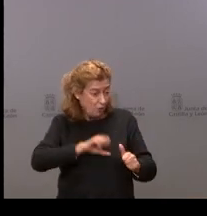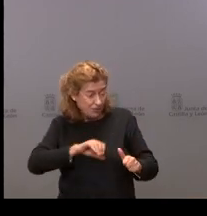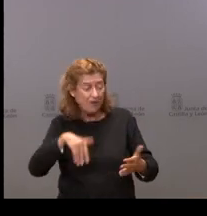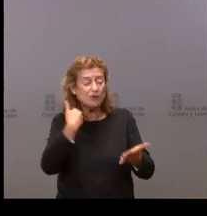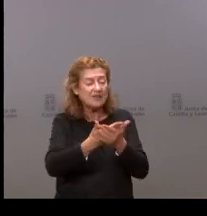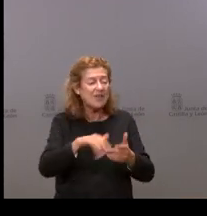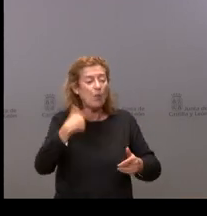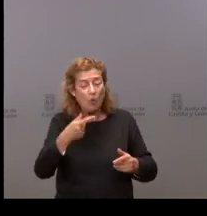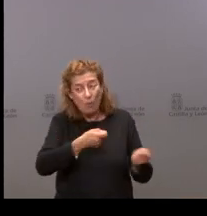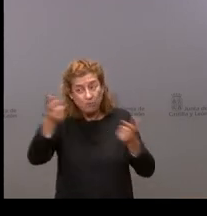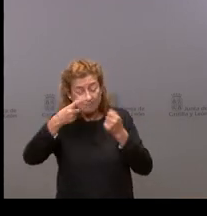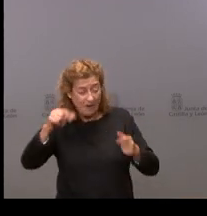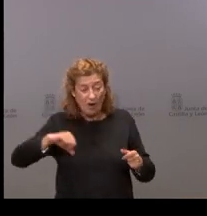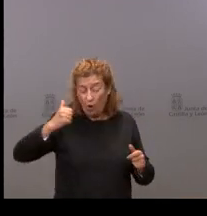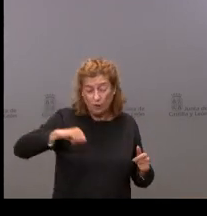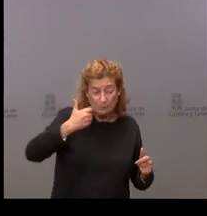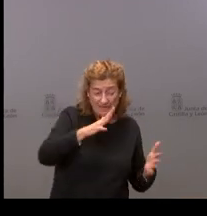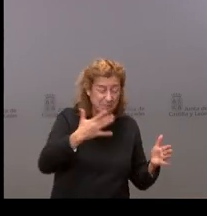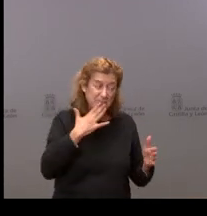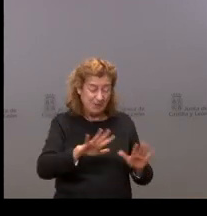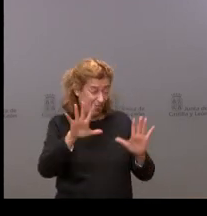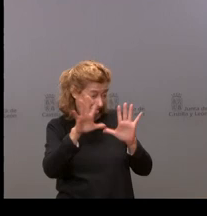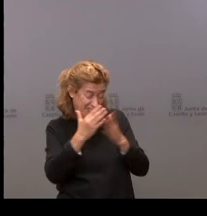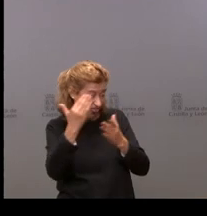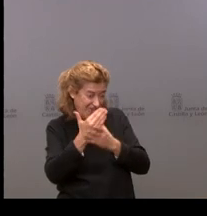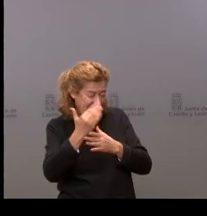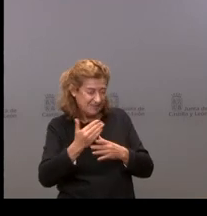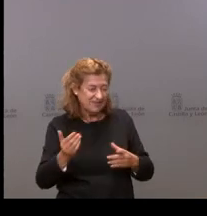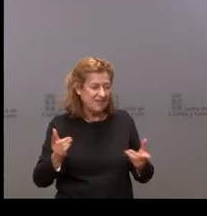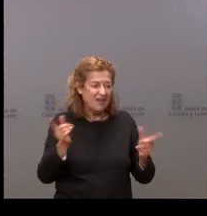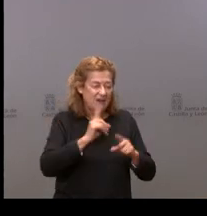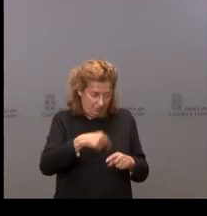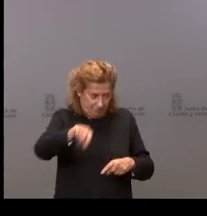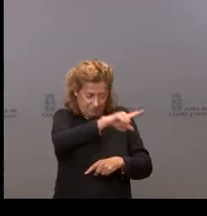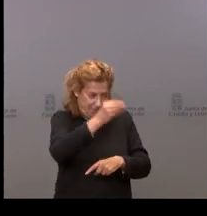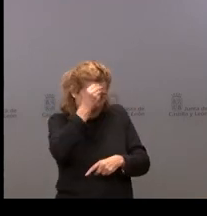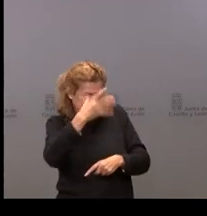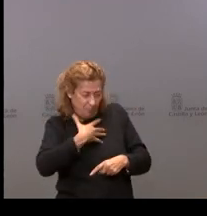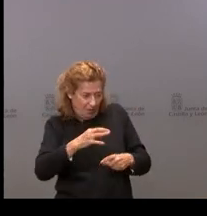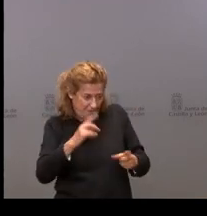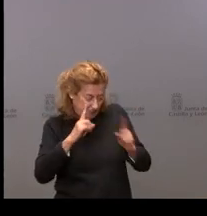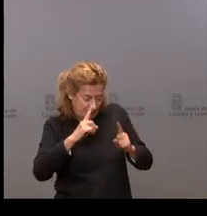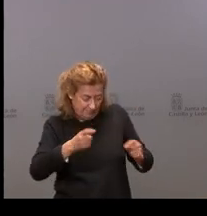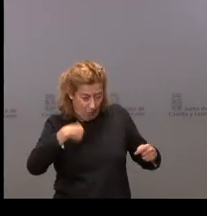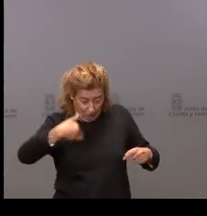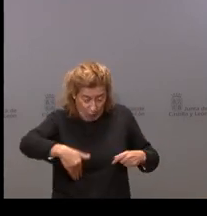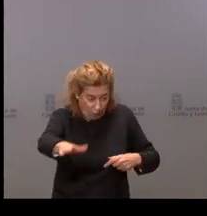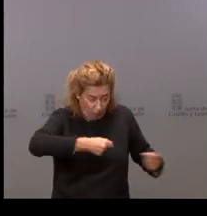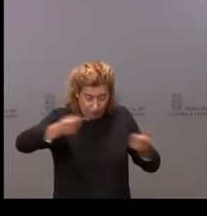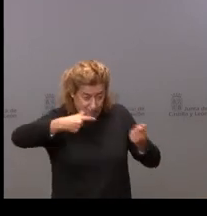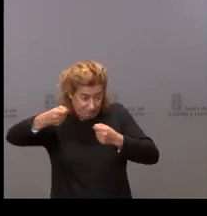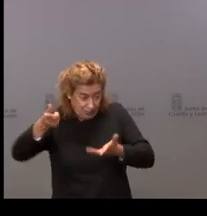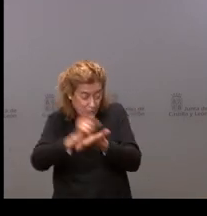traslada a los hospitales, que suelen ser como 10 días. No hace prever esto una explosión de hospitalizados mayor,